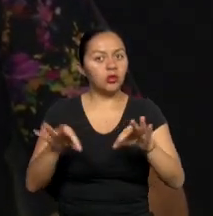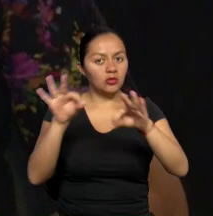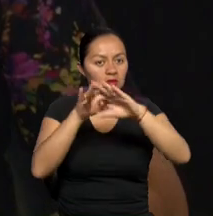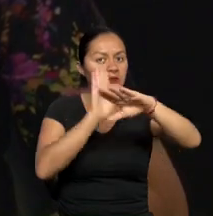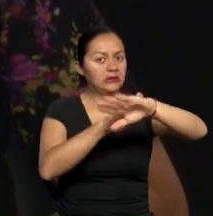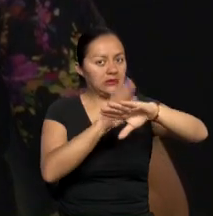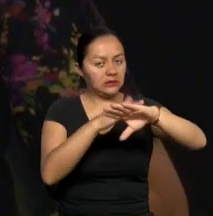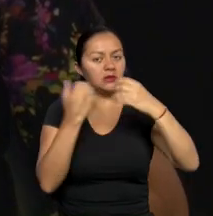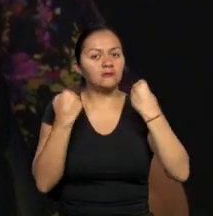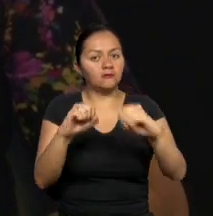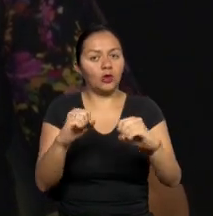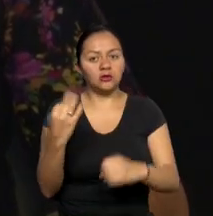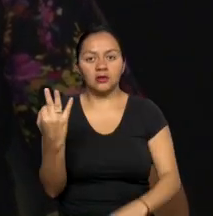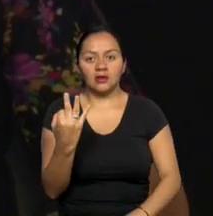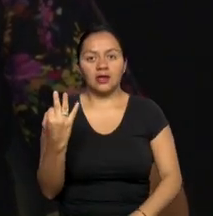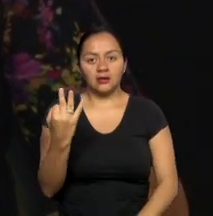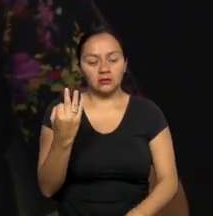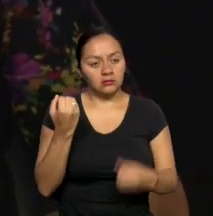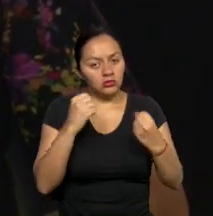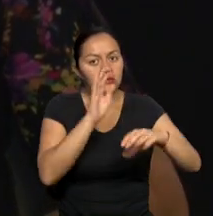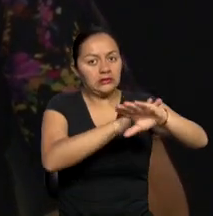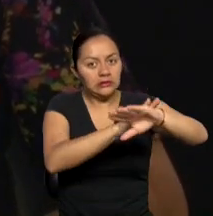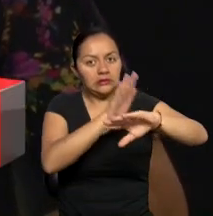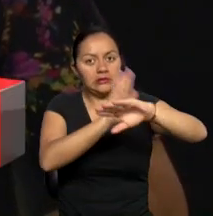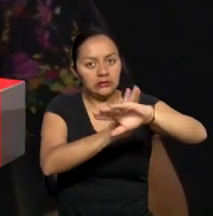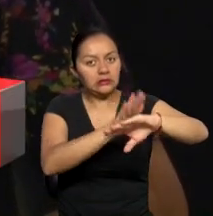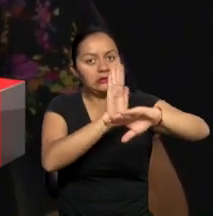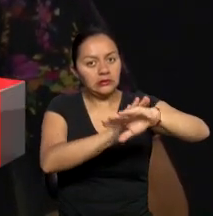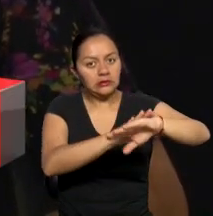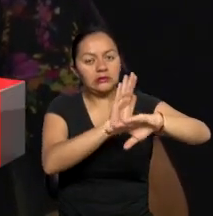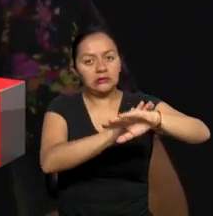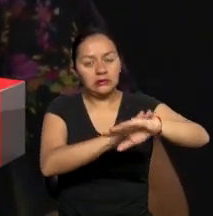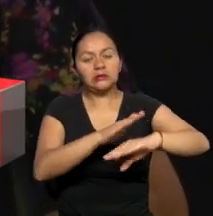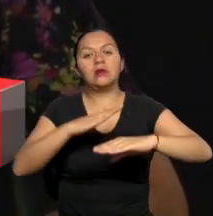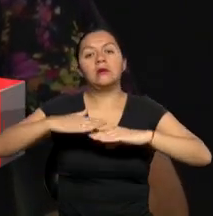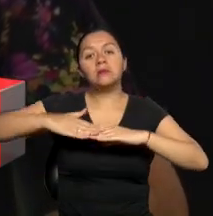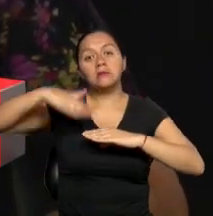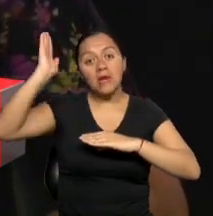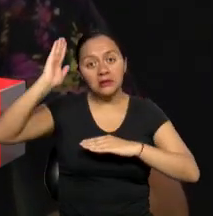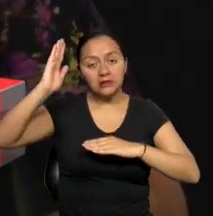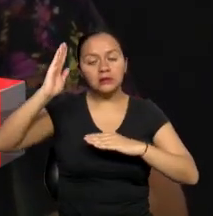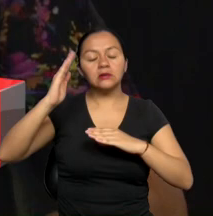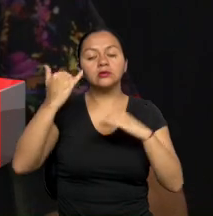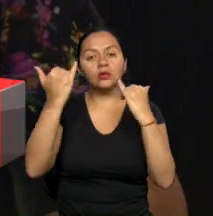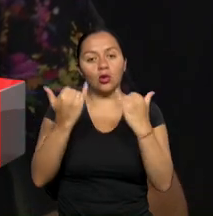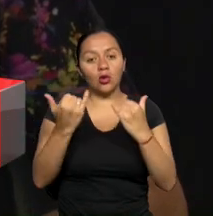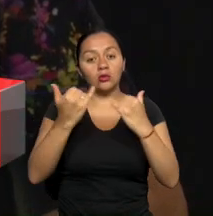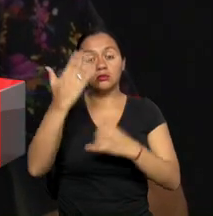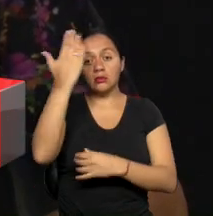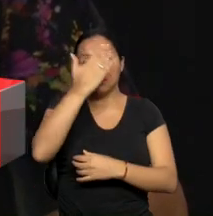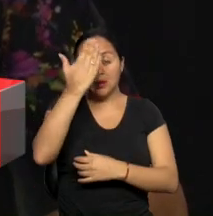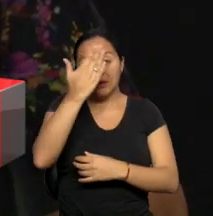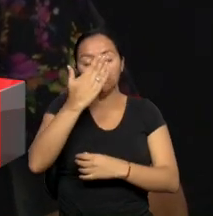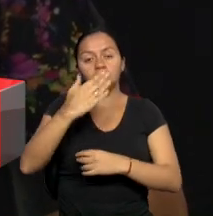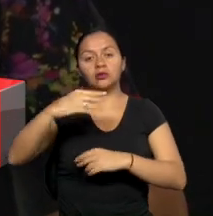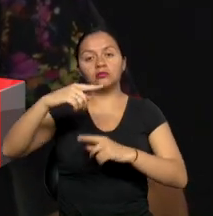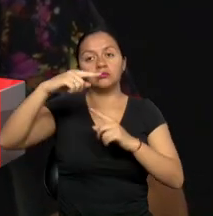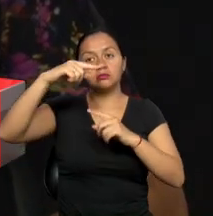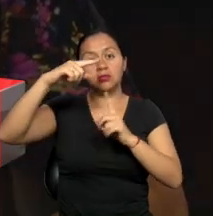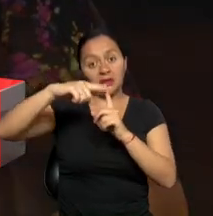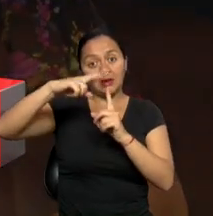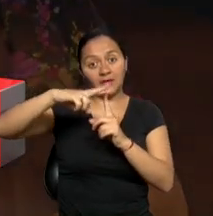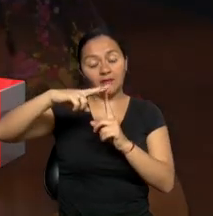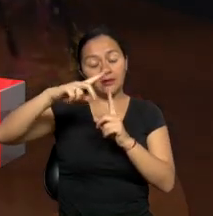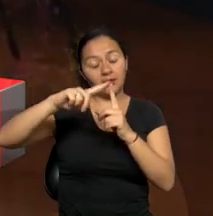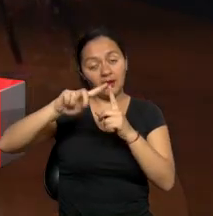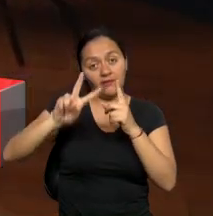esfuerzo que lo hemos venido haciendo y yo creería que ya la mayor cantidad de programas y medios de comunicación ya cuentan